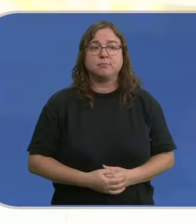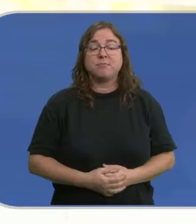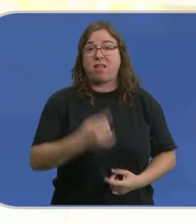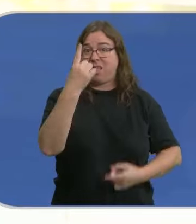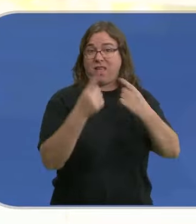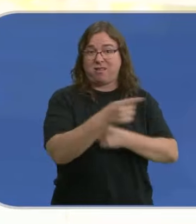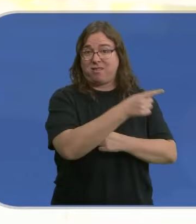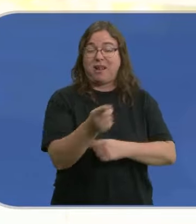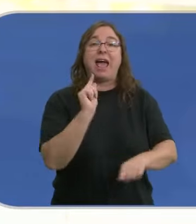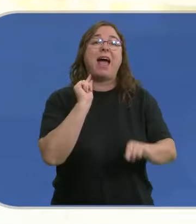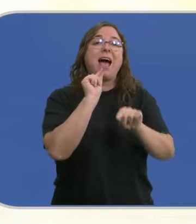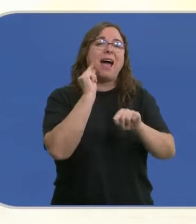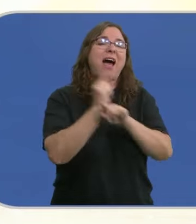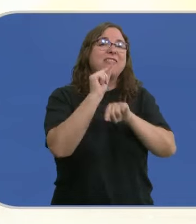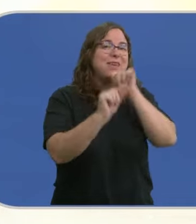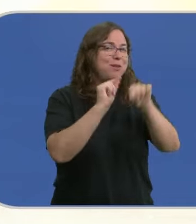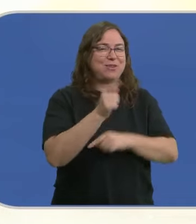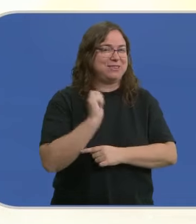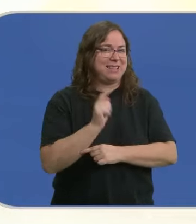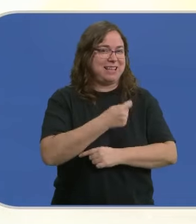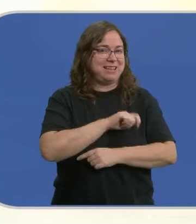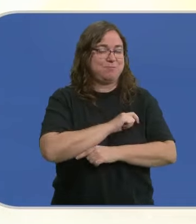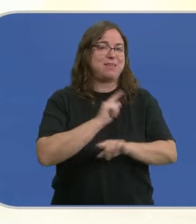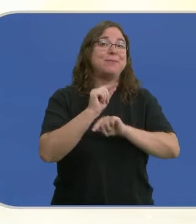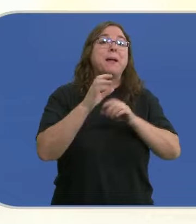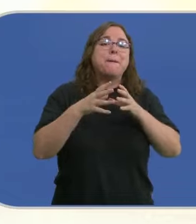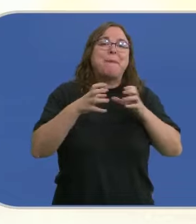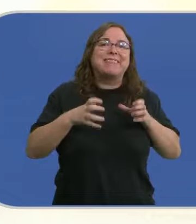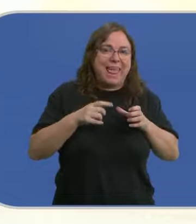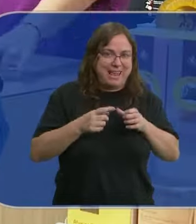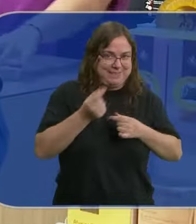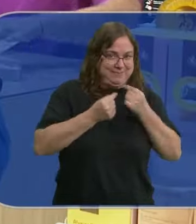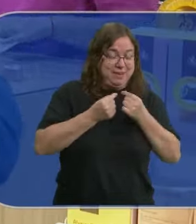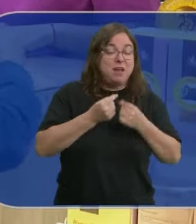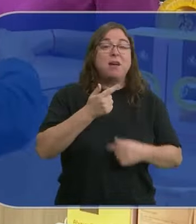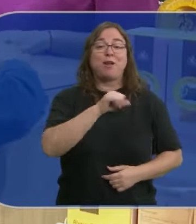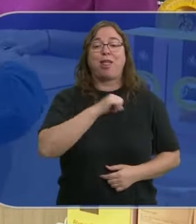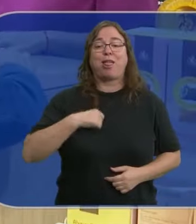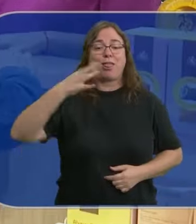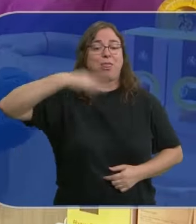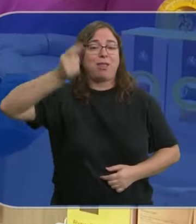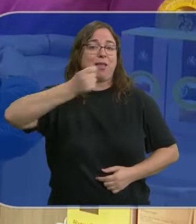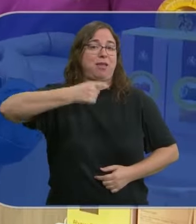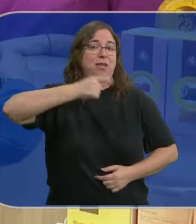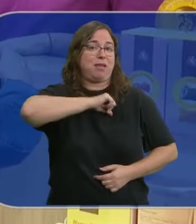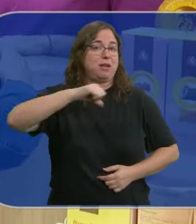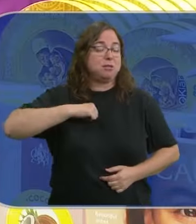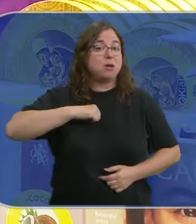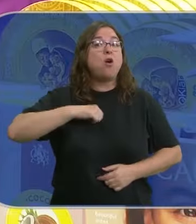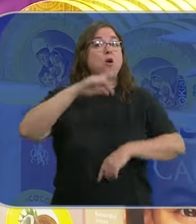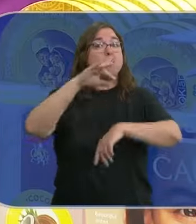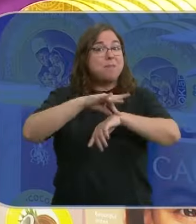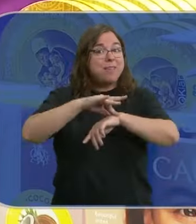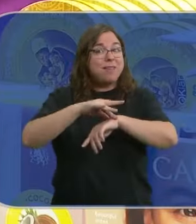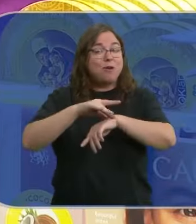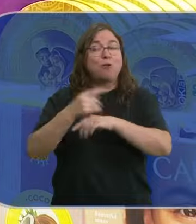Son algunos de los antibióticos más recetados en España para combatir bacterias, sin embargo la automedicación de los pacientes o no seguir las